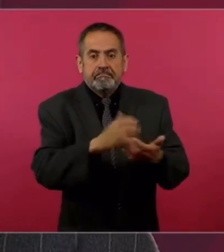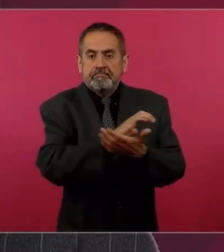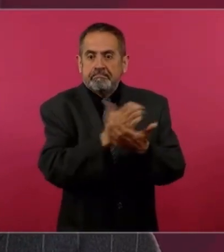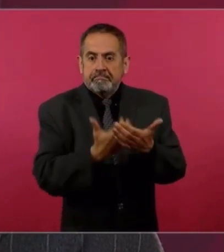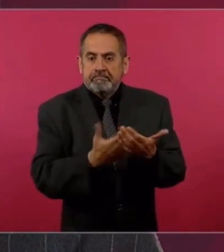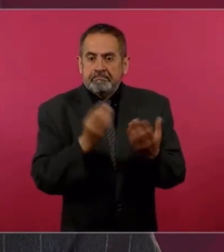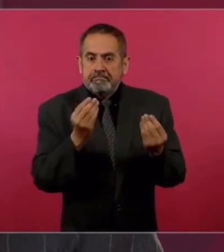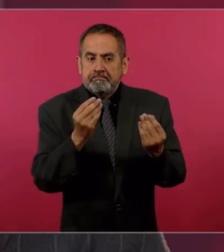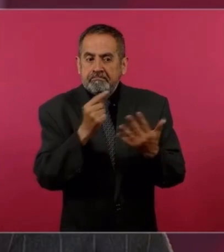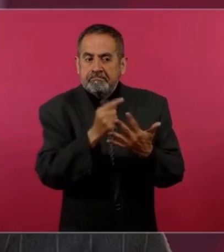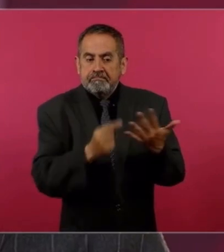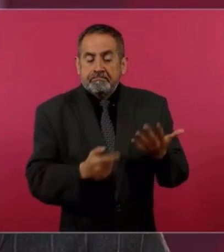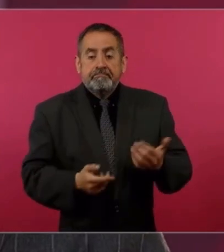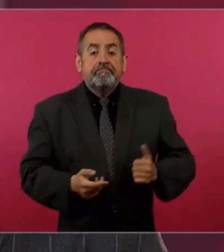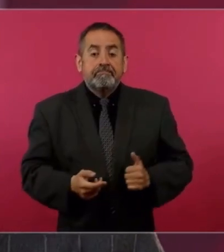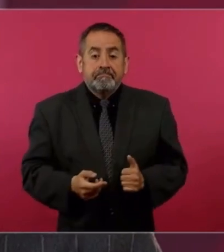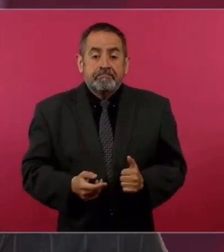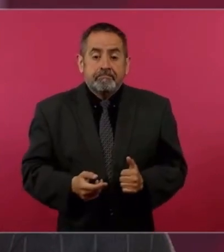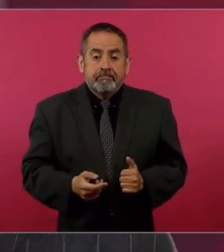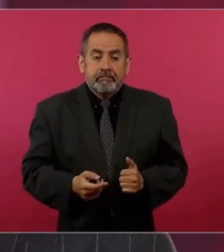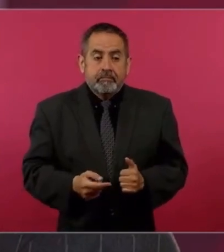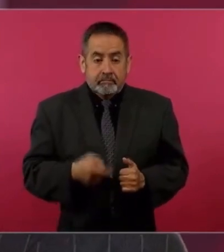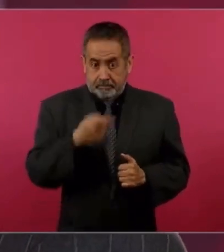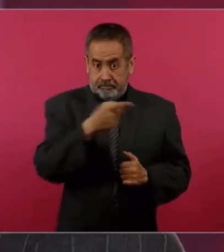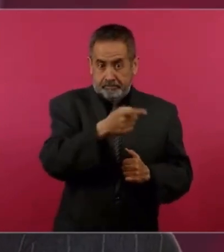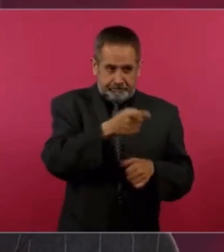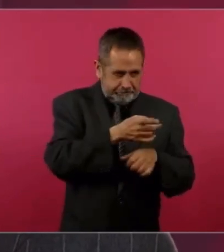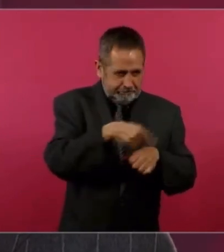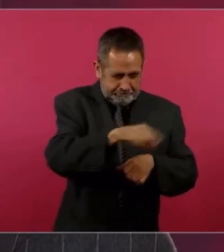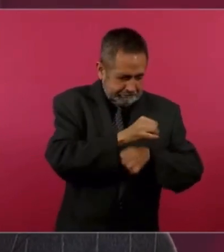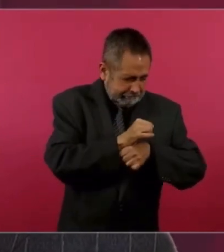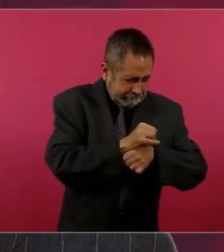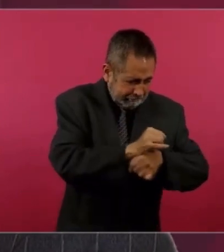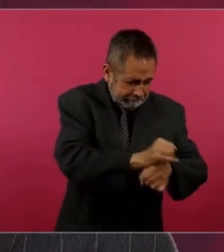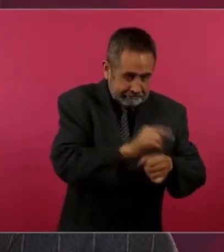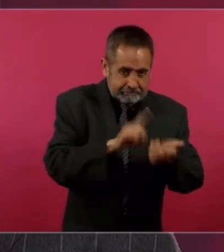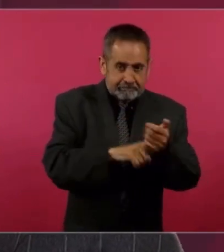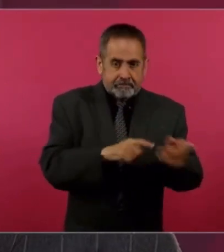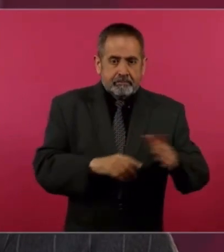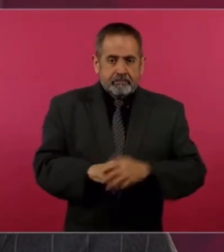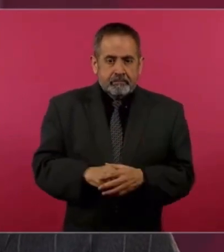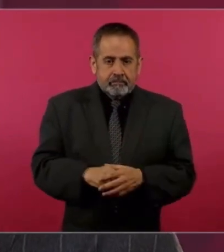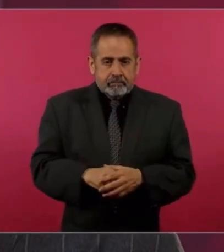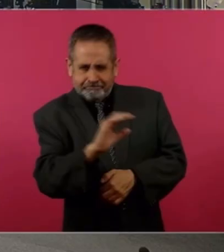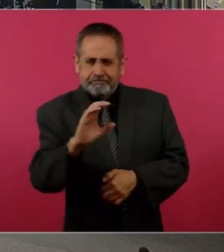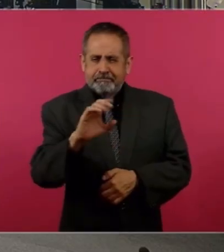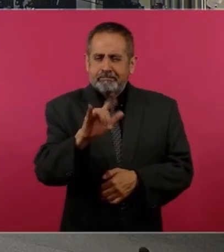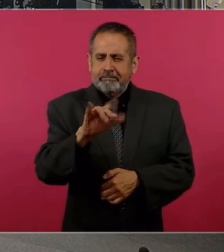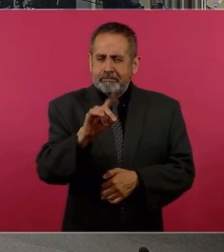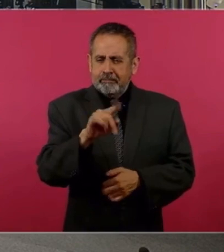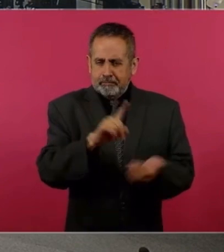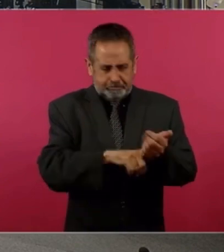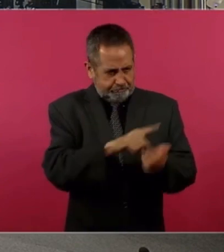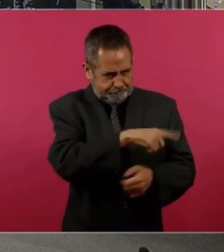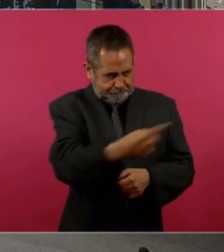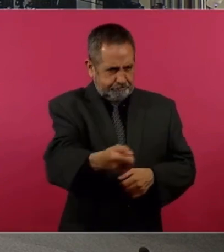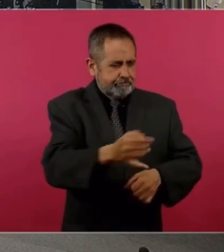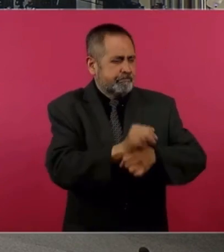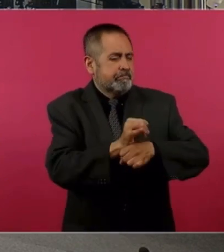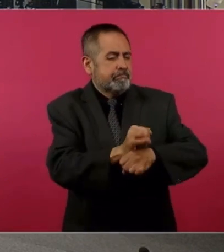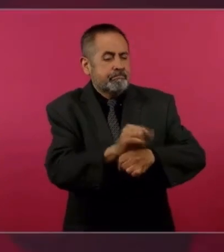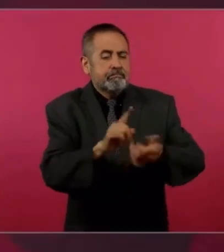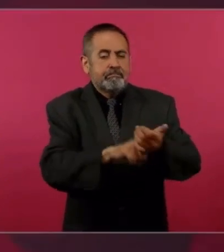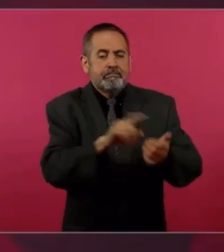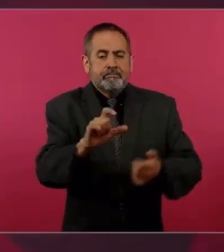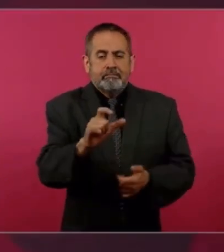a eso se dedican, no hacen investigaciones. No,